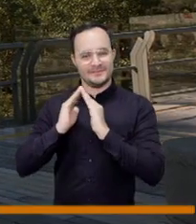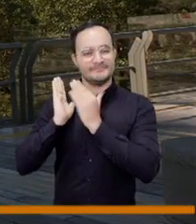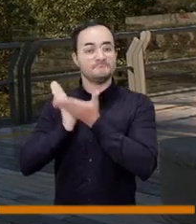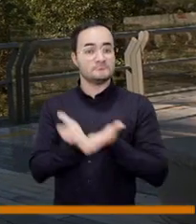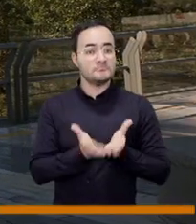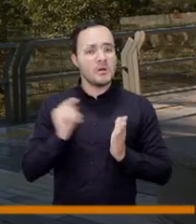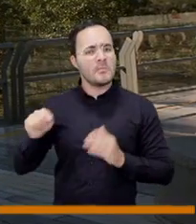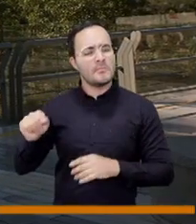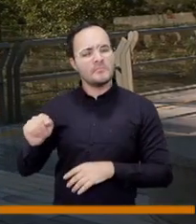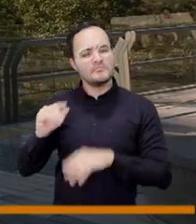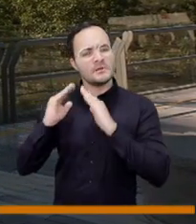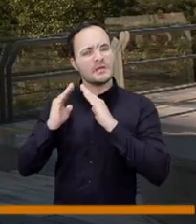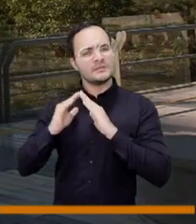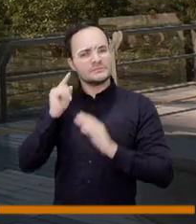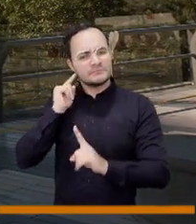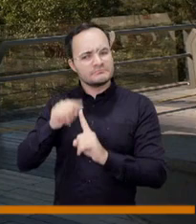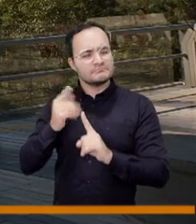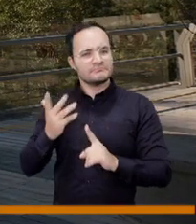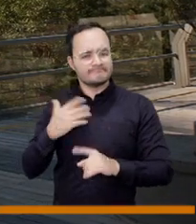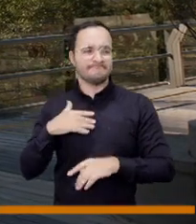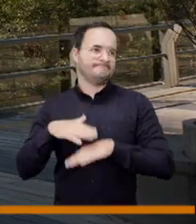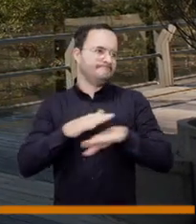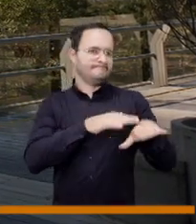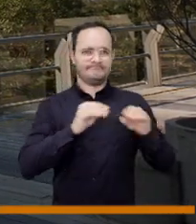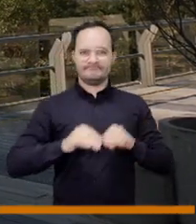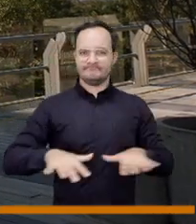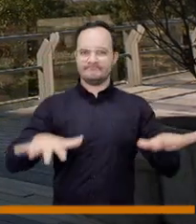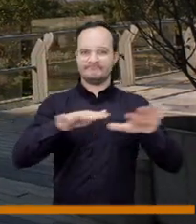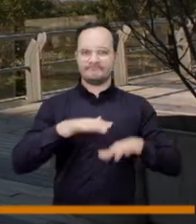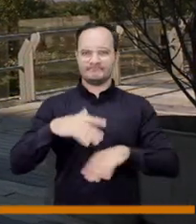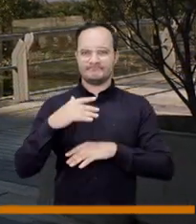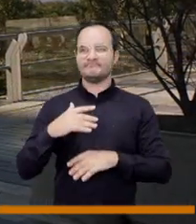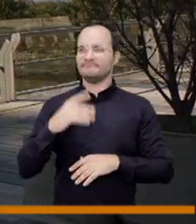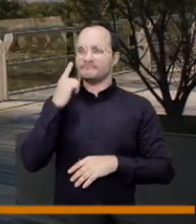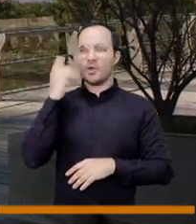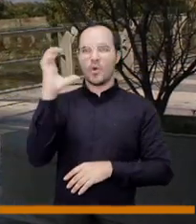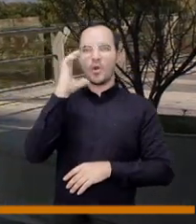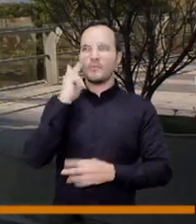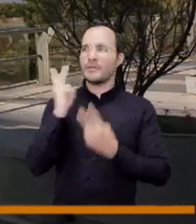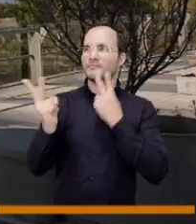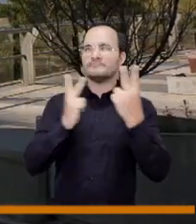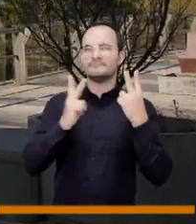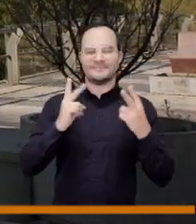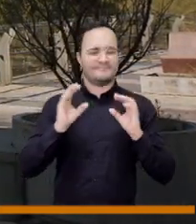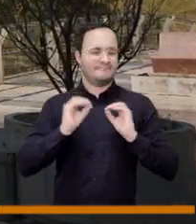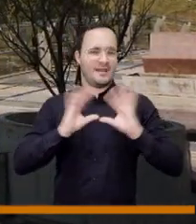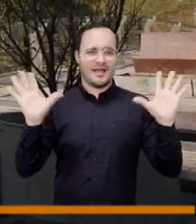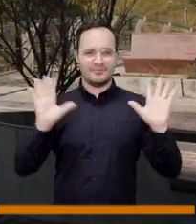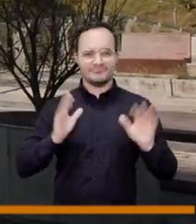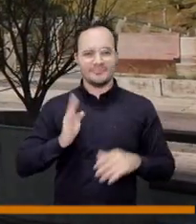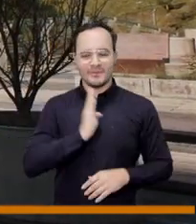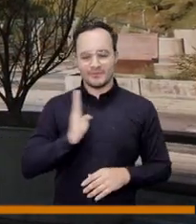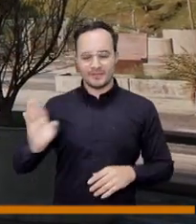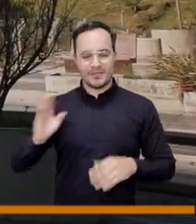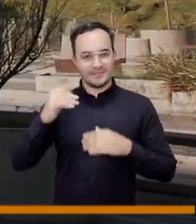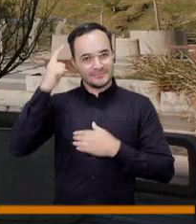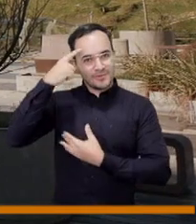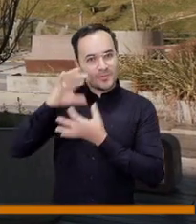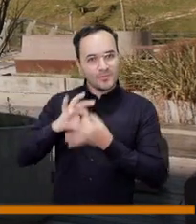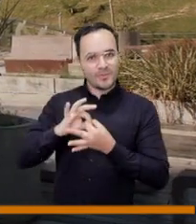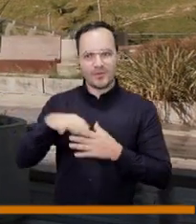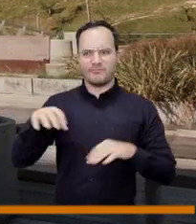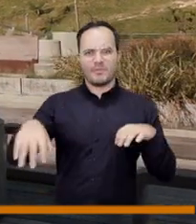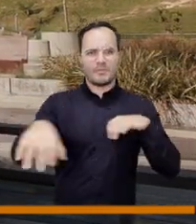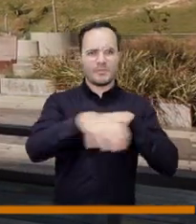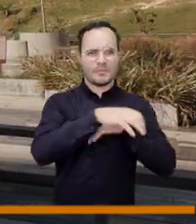esta casa de la literatura en san germán logramos posicionar a medellín como la ciudad de colombia con más bibliotecas